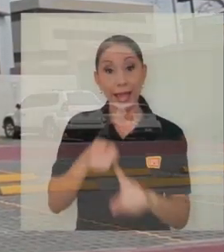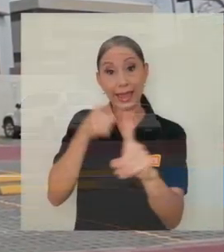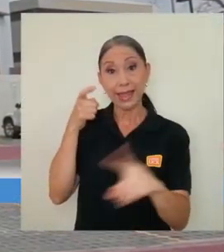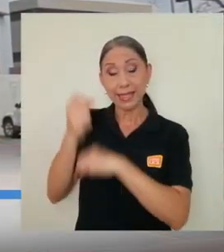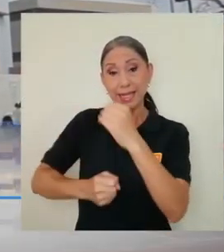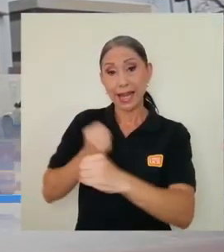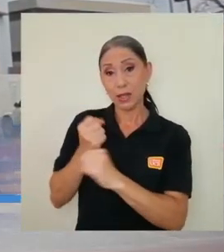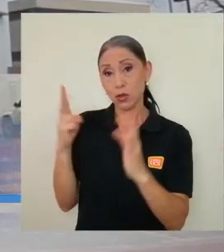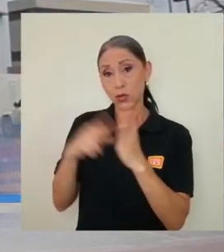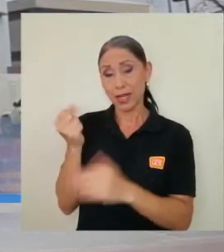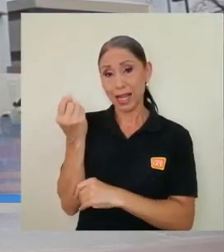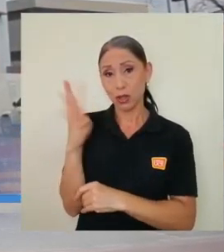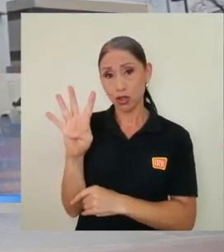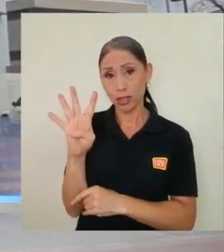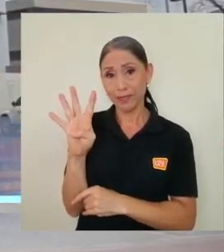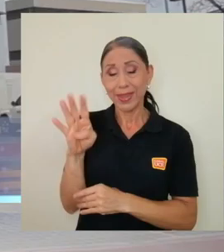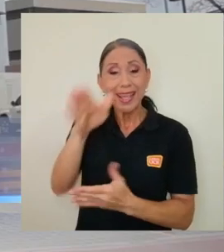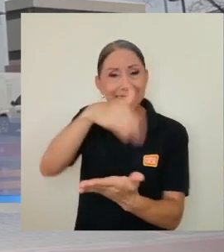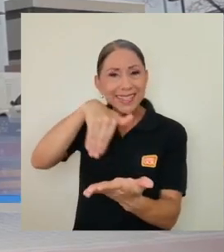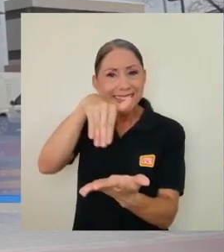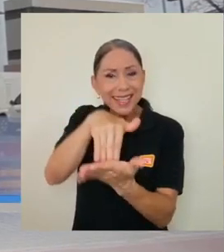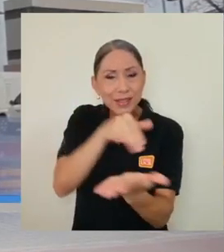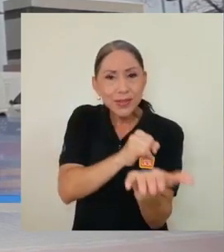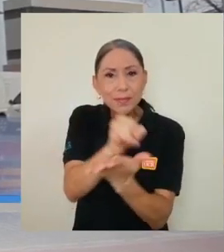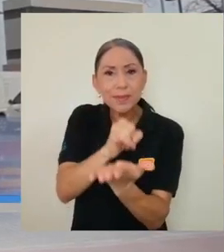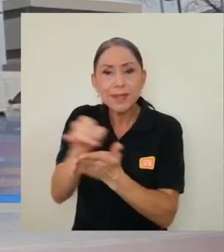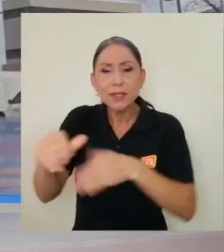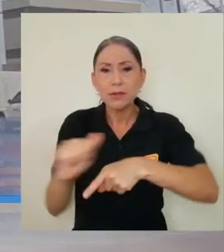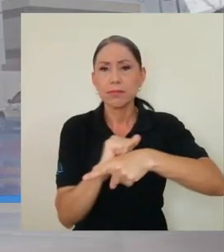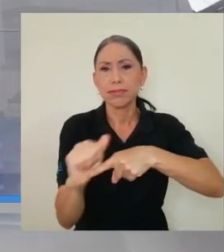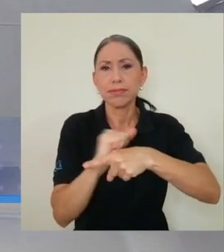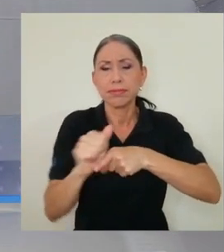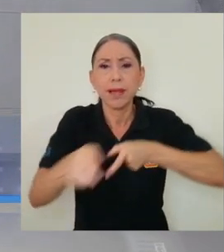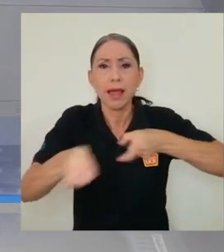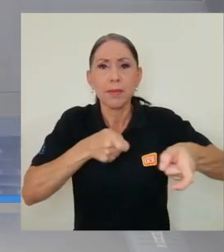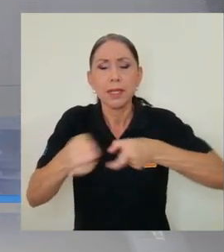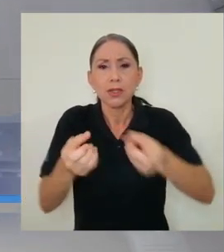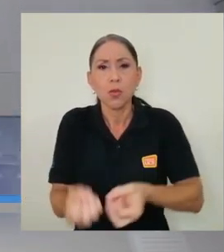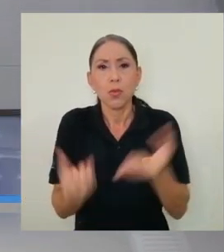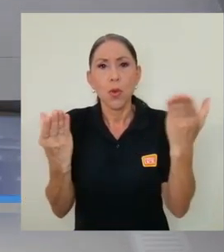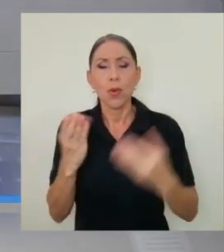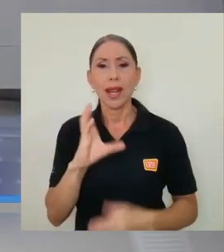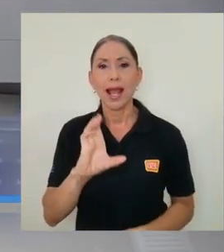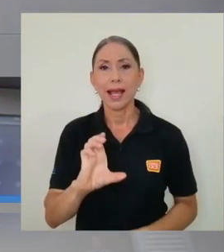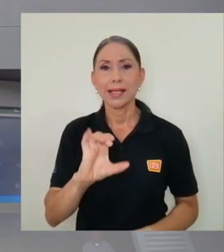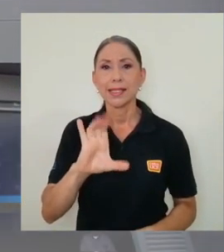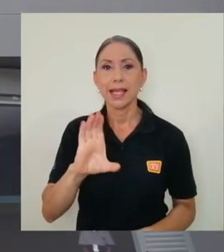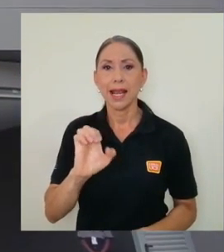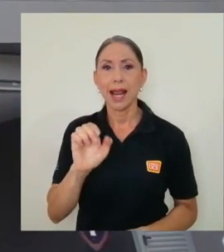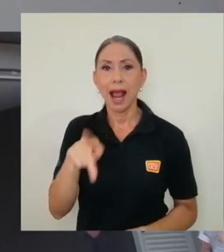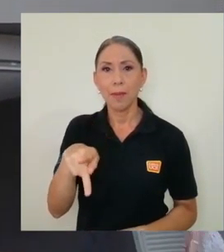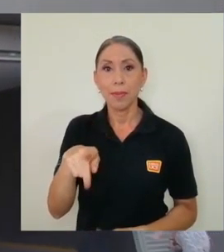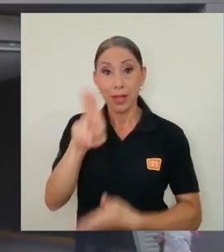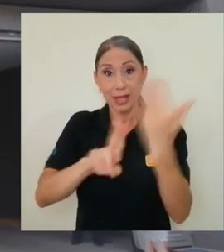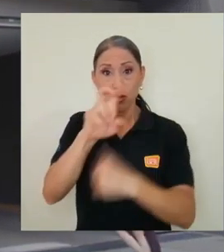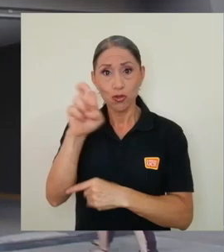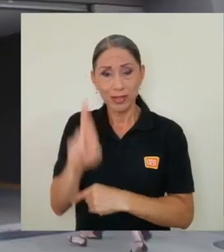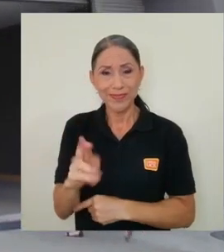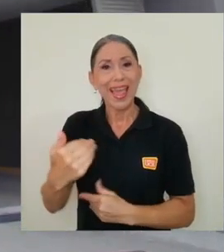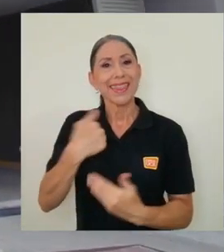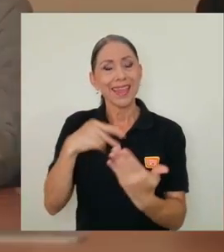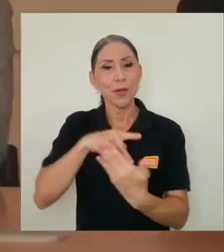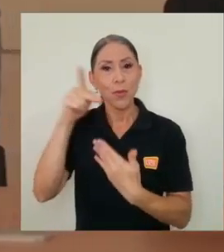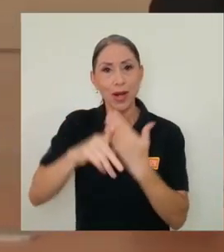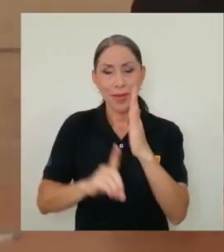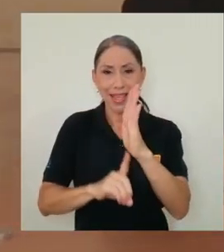Desde el año 2014, el Centro de Investigación y Capacitación en Administración Pública, SICAP, de la UCR, ejecuta un